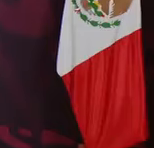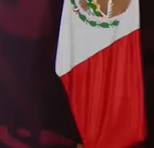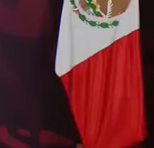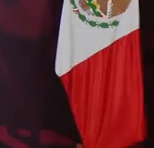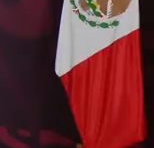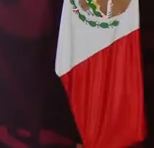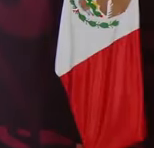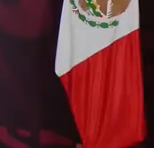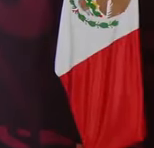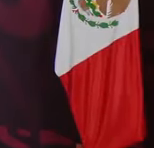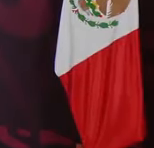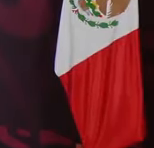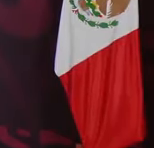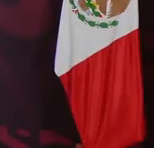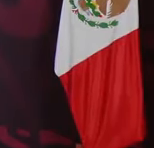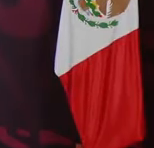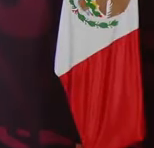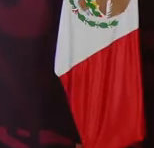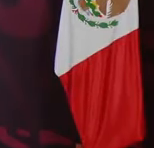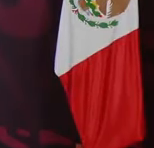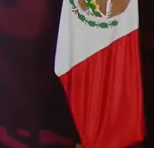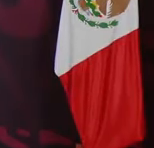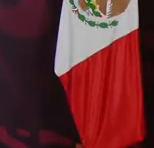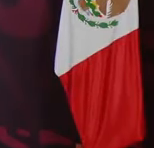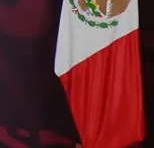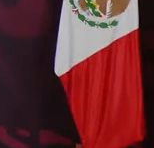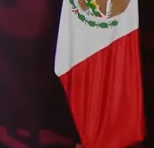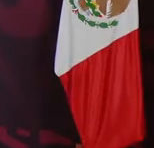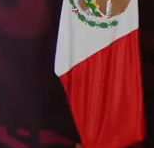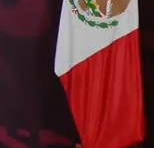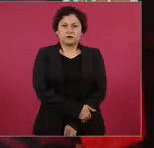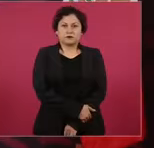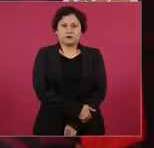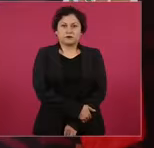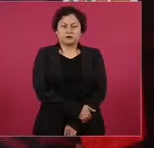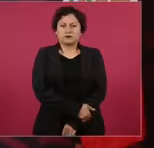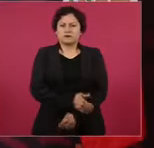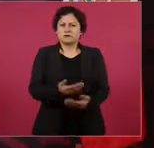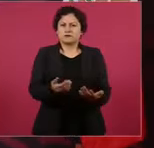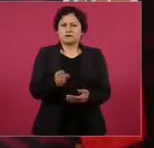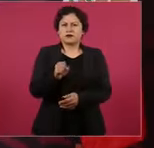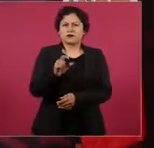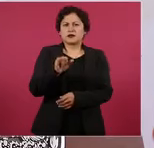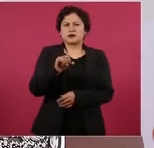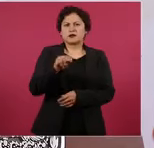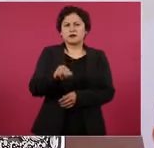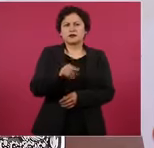muy inteligente y tiene juicio práctico,